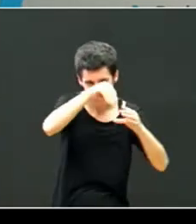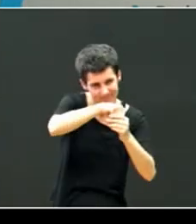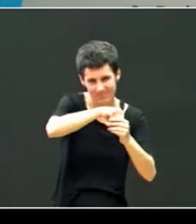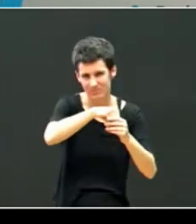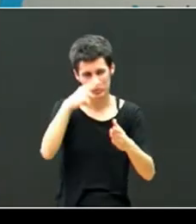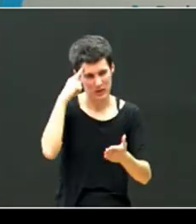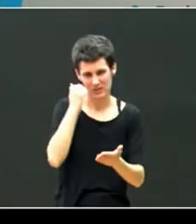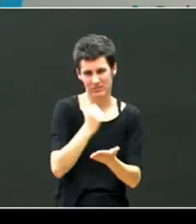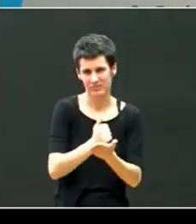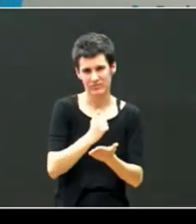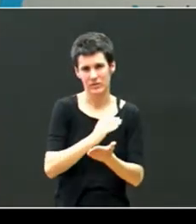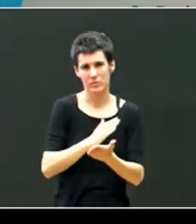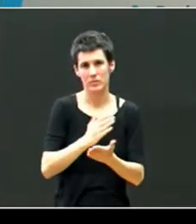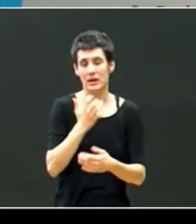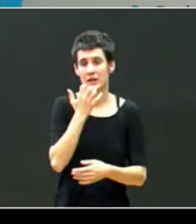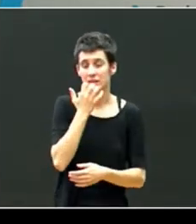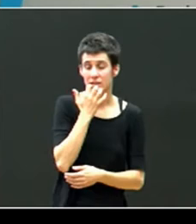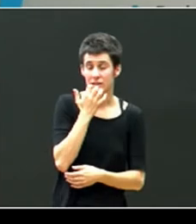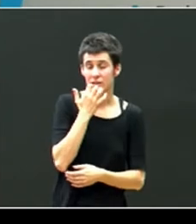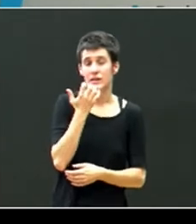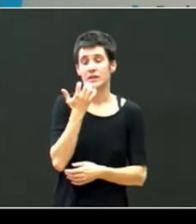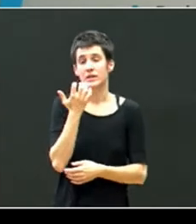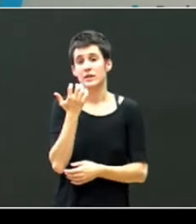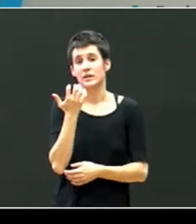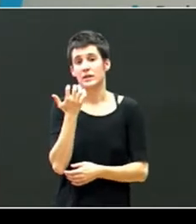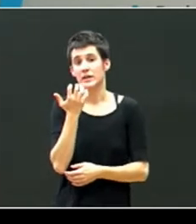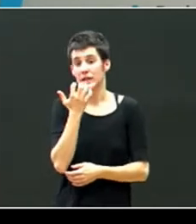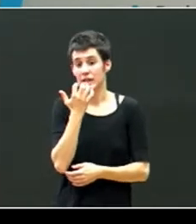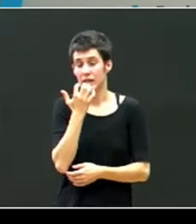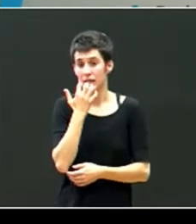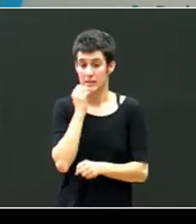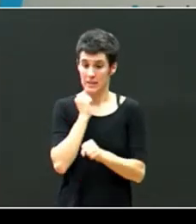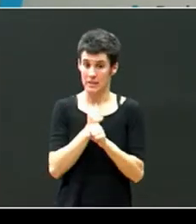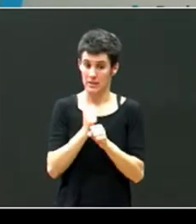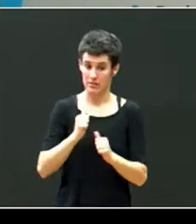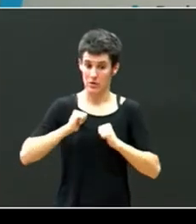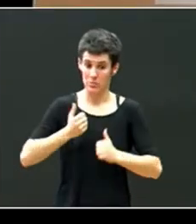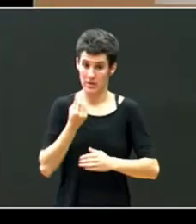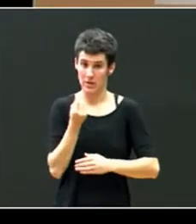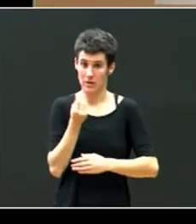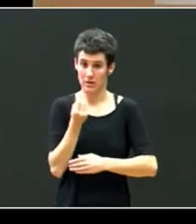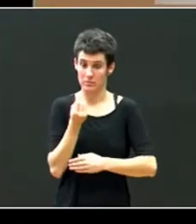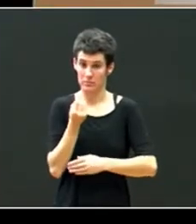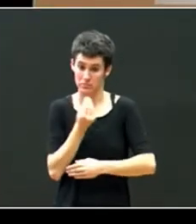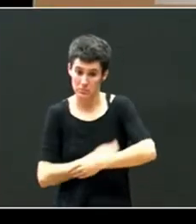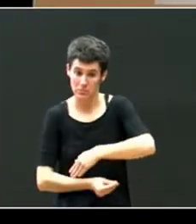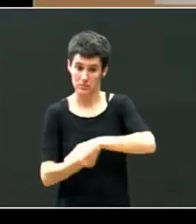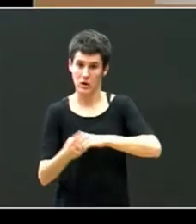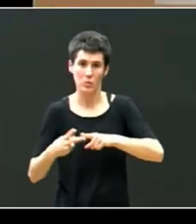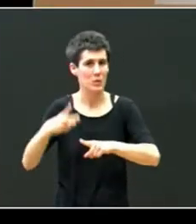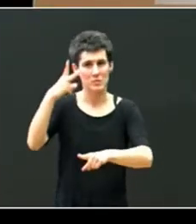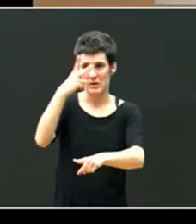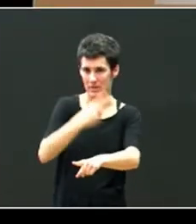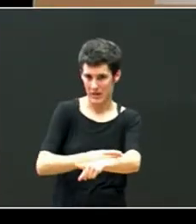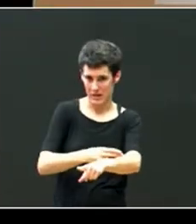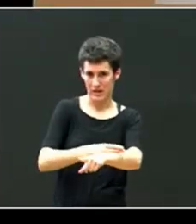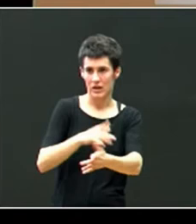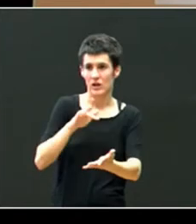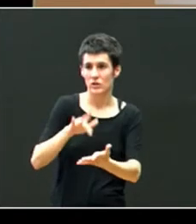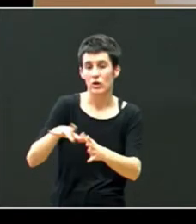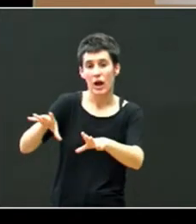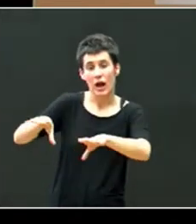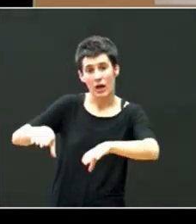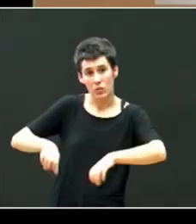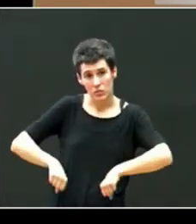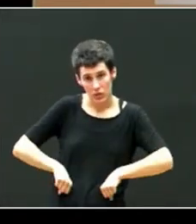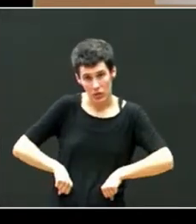si se trabaja en ello en prevenir desde el principio estas adopciones que pueden